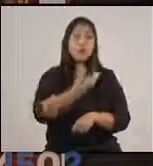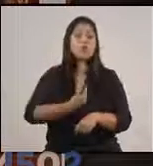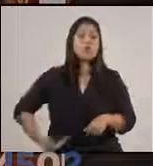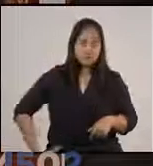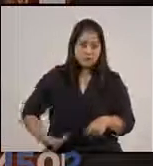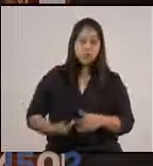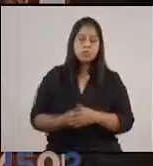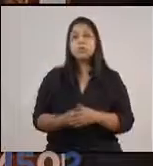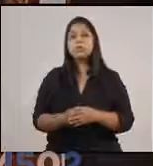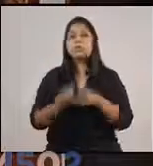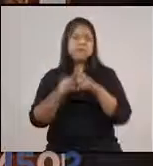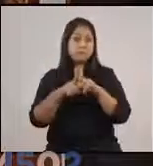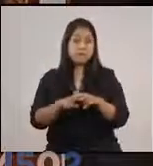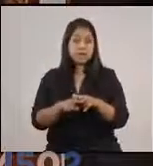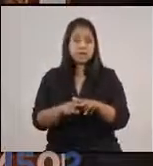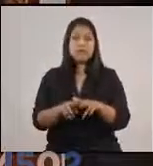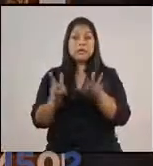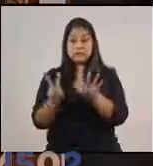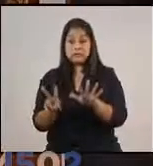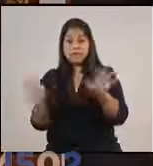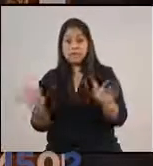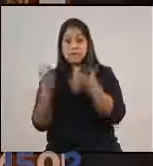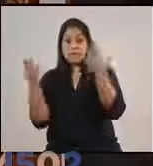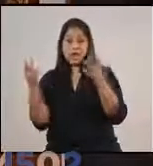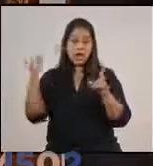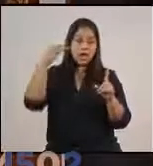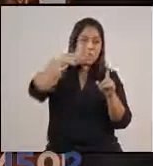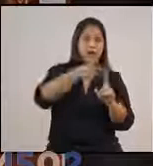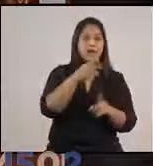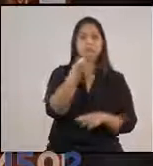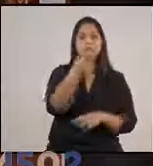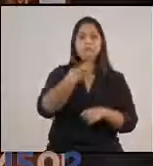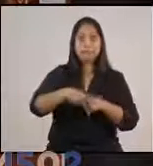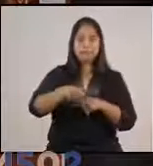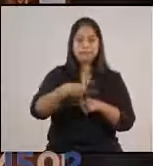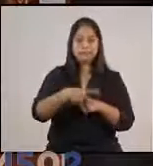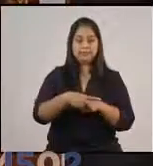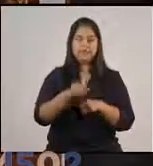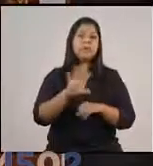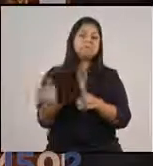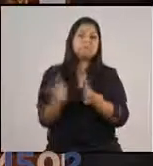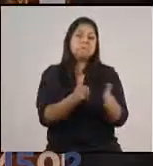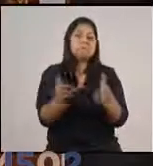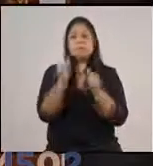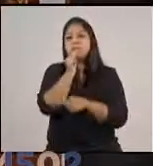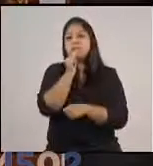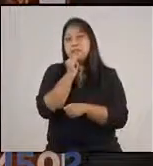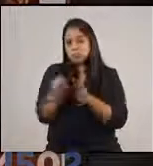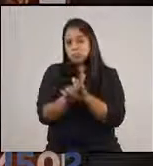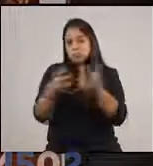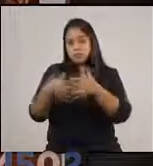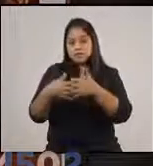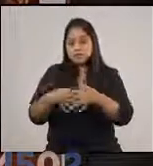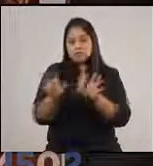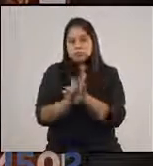organismo ejecutivo seguirá siendo de las 7 de la mañana a las 3 de la tarde. Y para el sector privado se sugiere que el horario